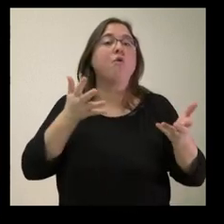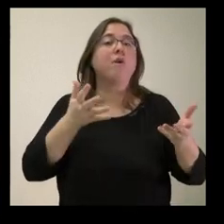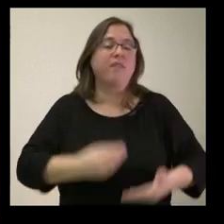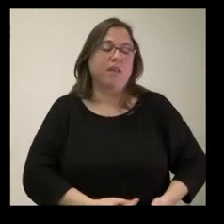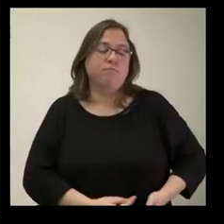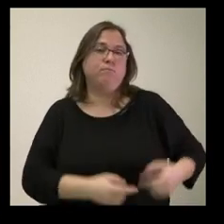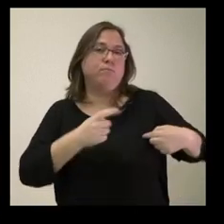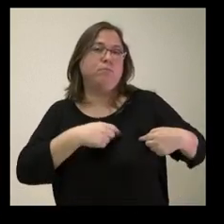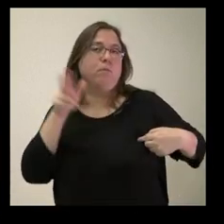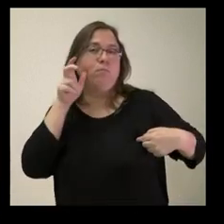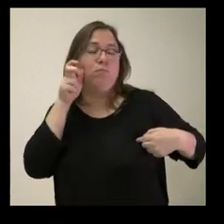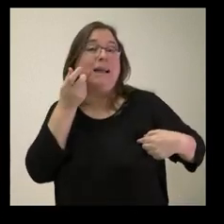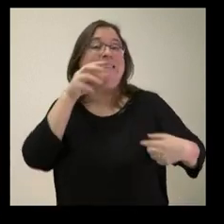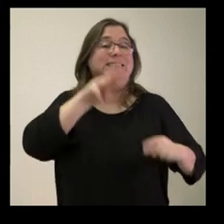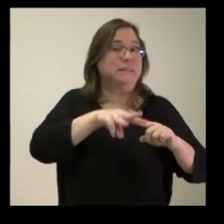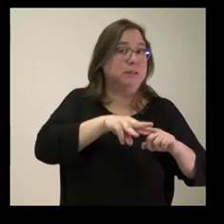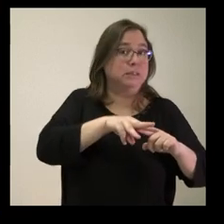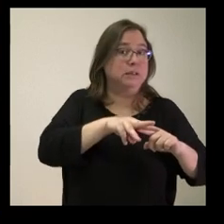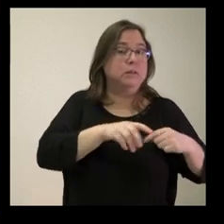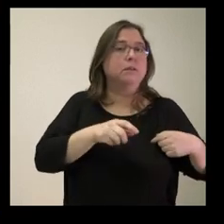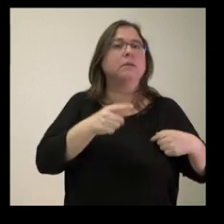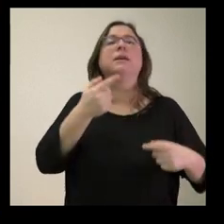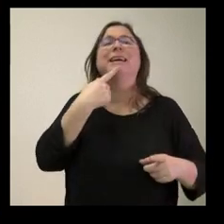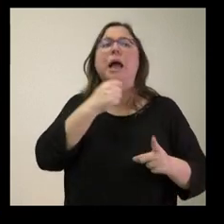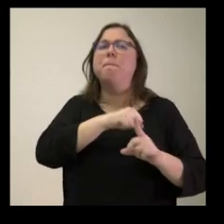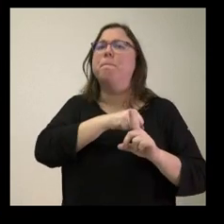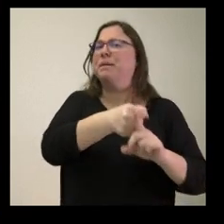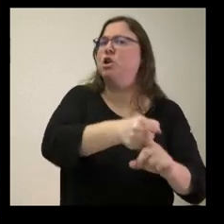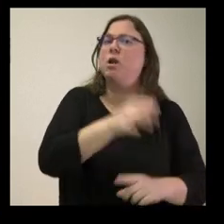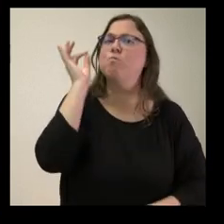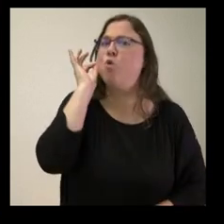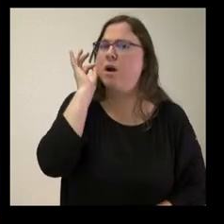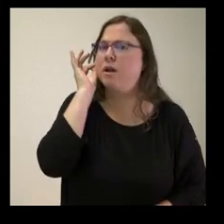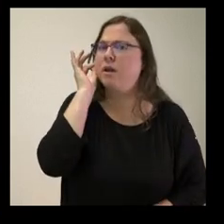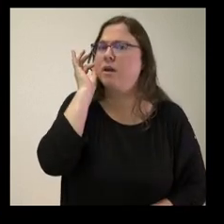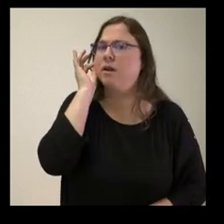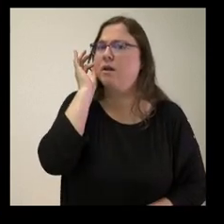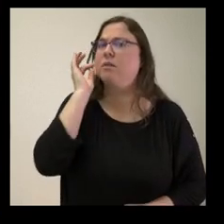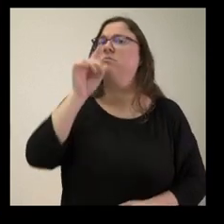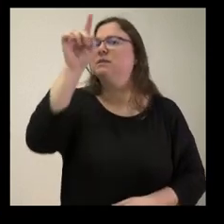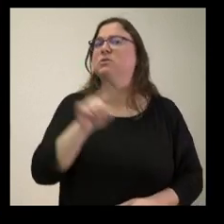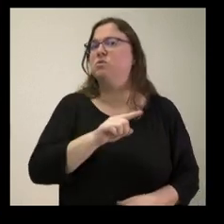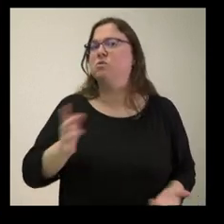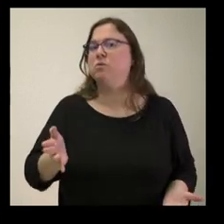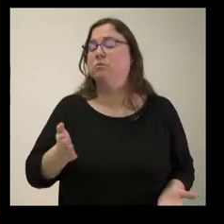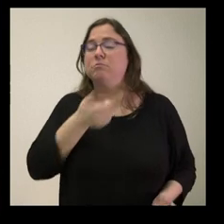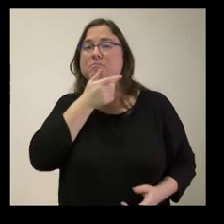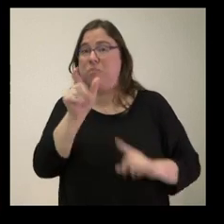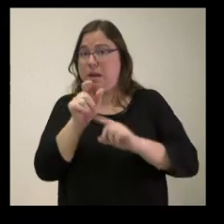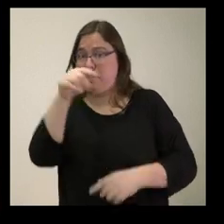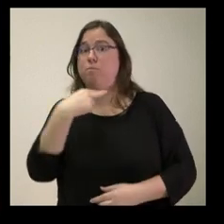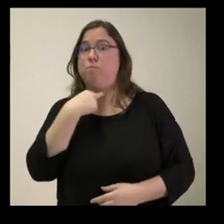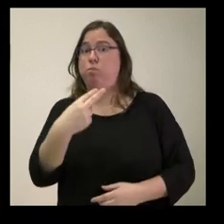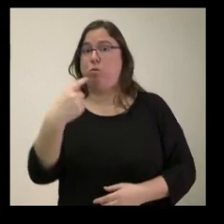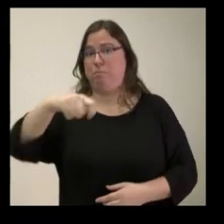fetal en el primer trimestre, estará coaccionando a esa mujer por hablar en términos pronunciados por el propio